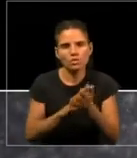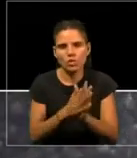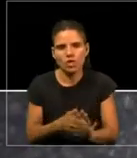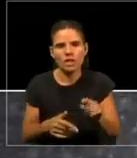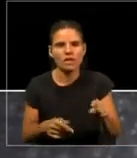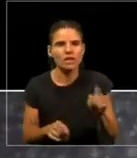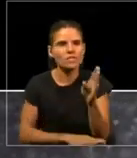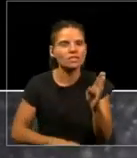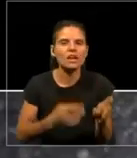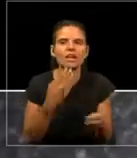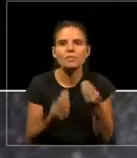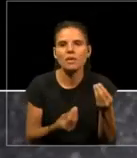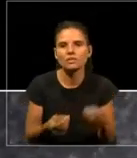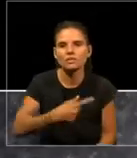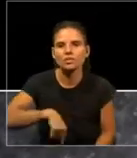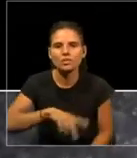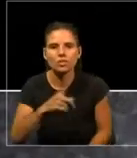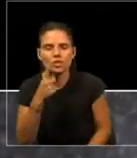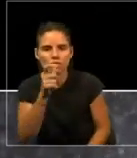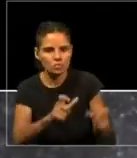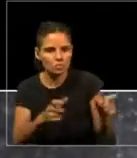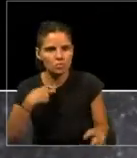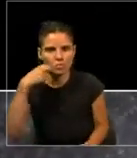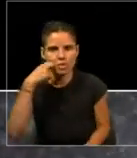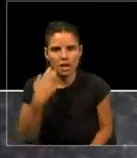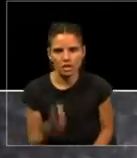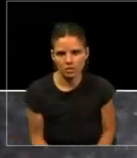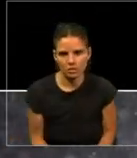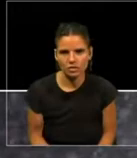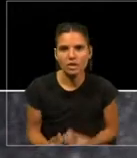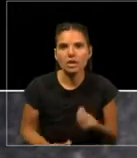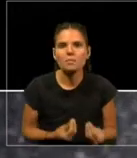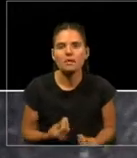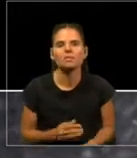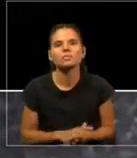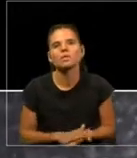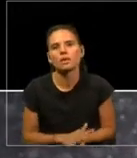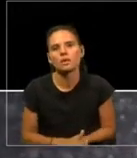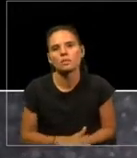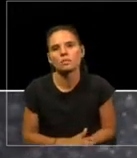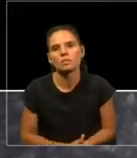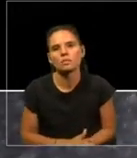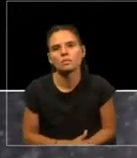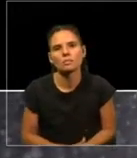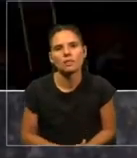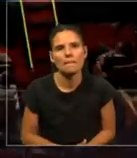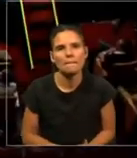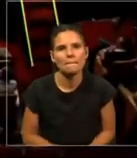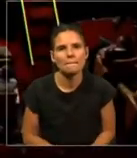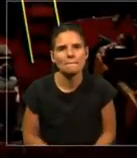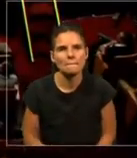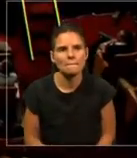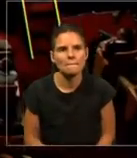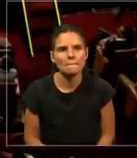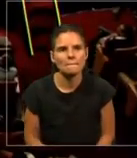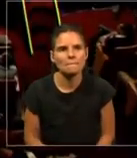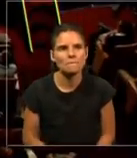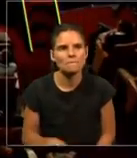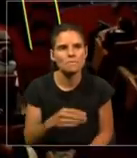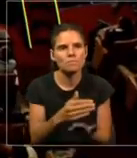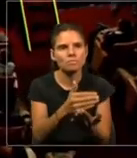en qué es lo que nos pasa a nosotros los seres humanos. ¿Qué es lo que nos pasa, por ejemplo, cuando este proyecto,